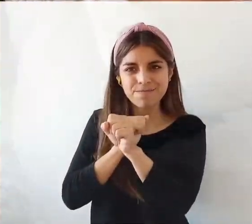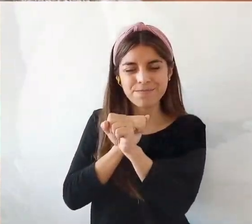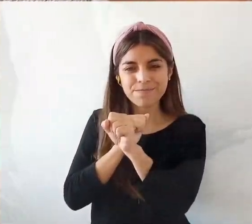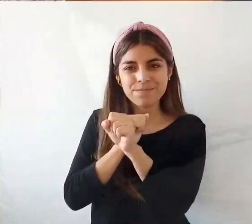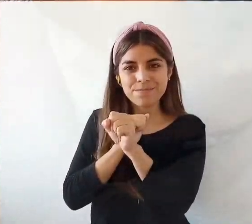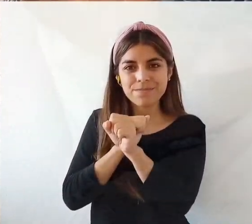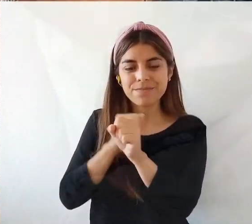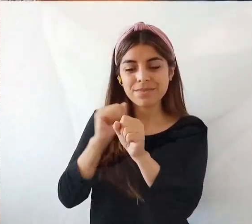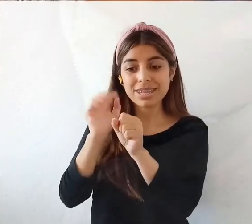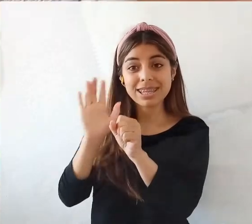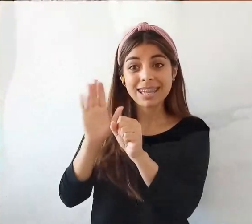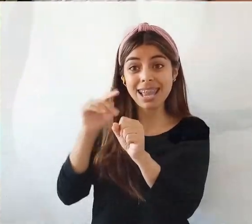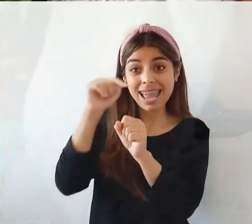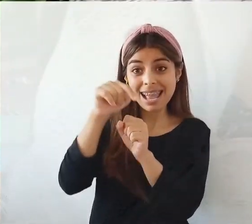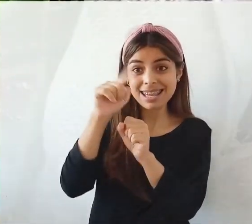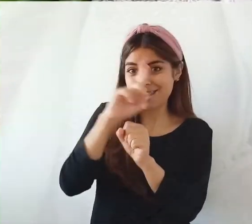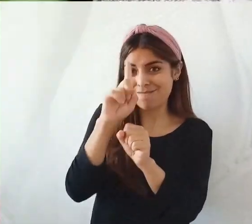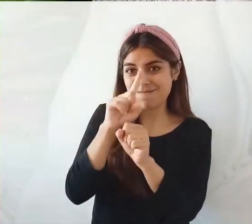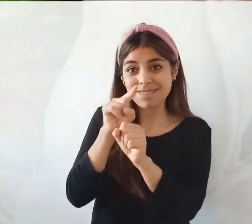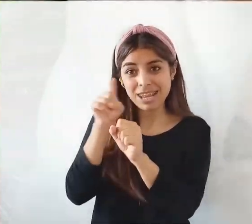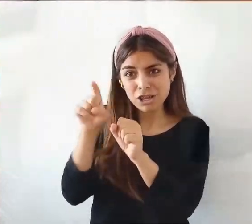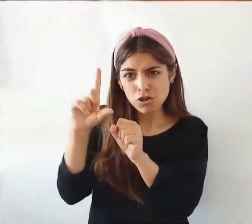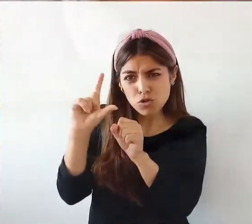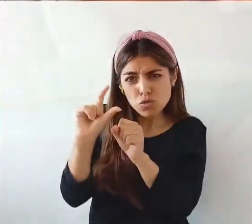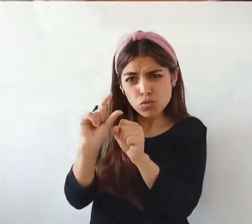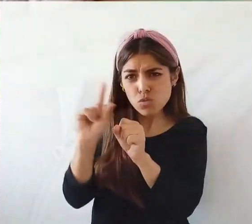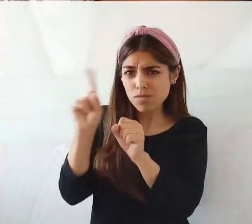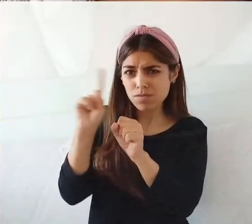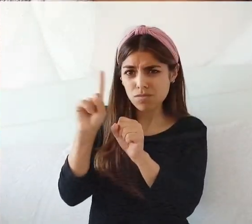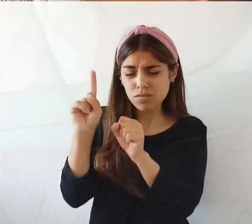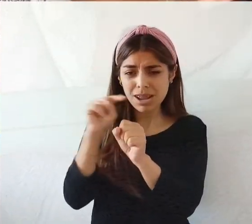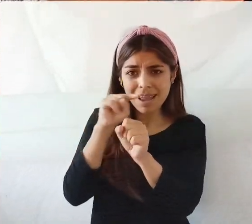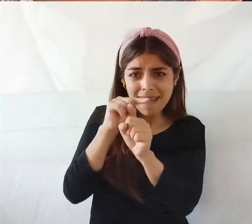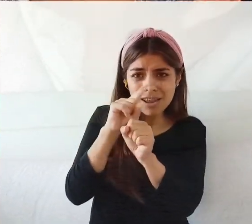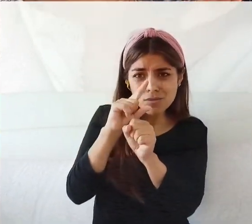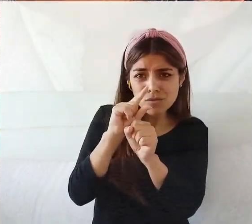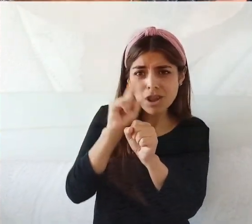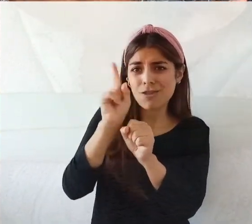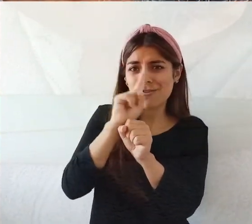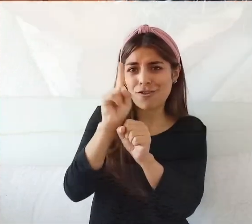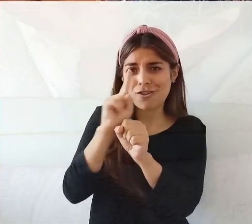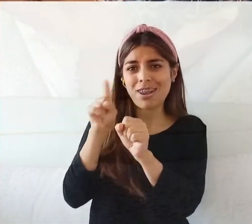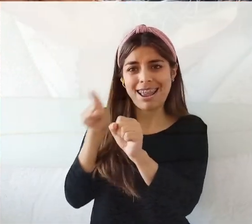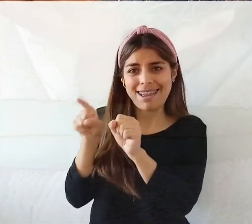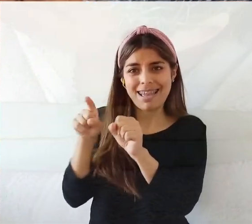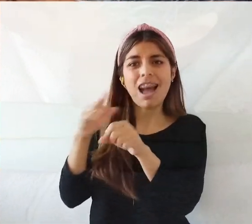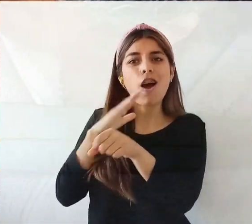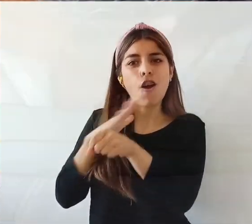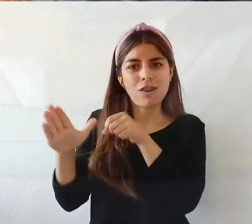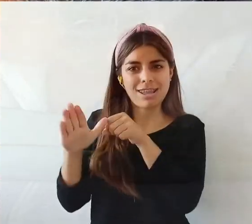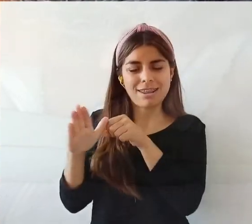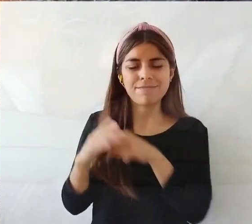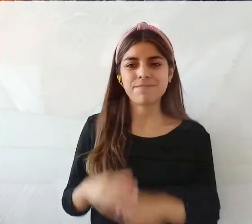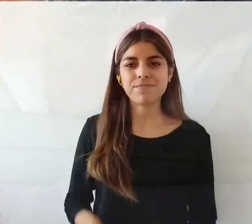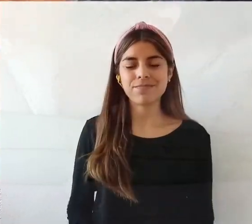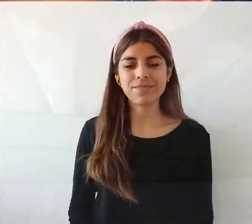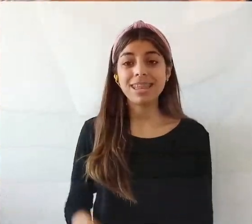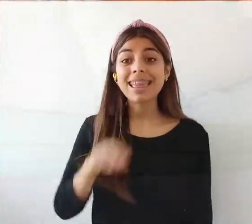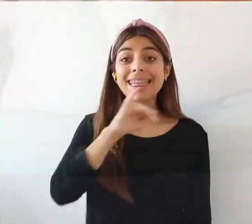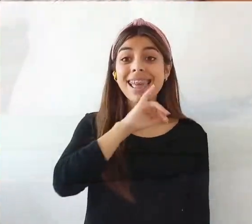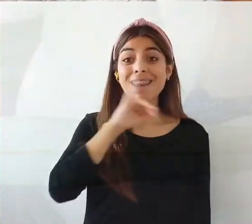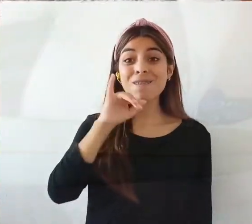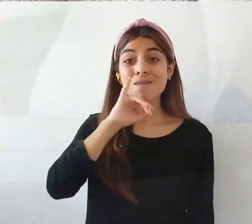Y no tocamos esta, ni esta que está chiquitita, ni esta que está acá. Lo tocamos y no lo cortamos con el cuchillo. Entonces van a hacer,